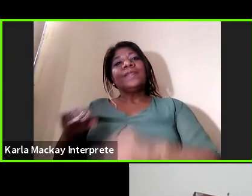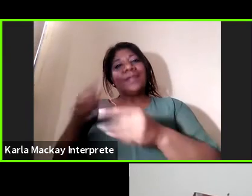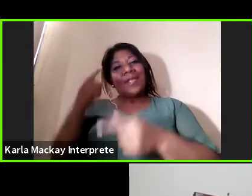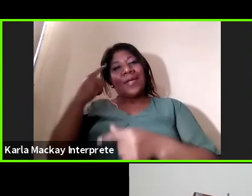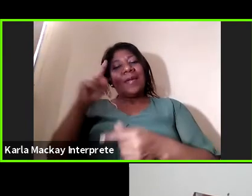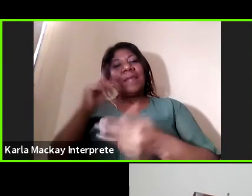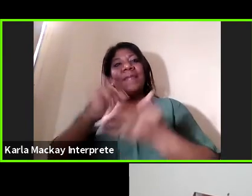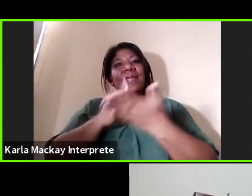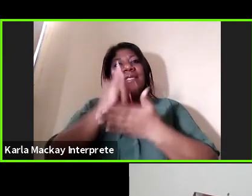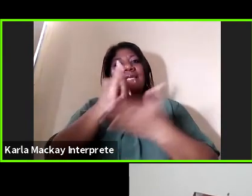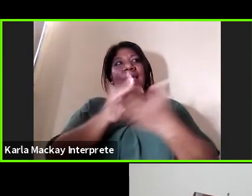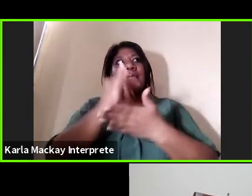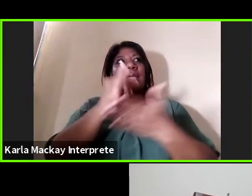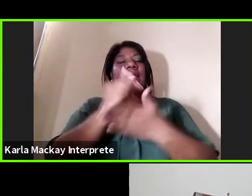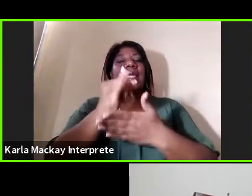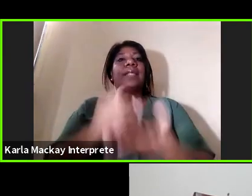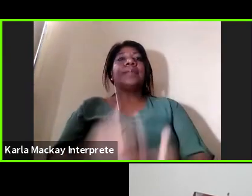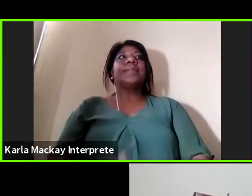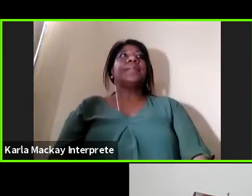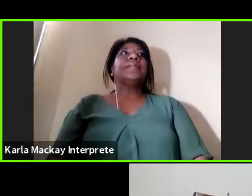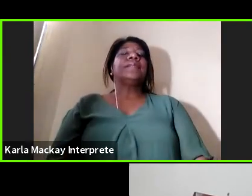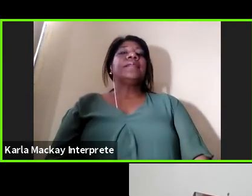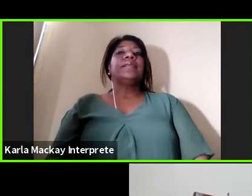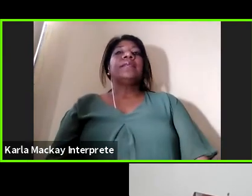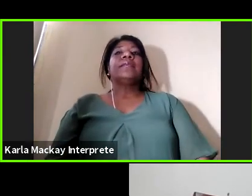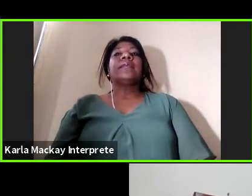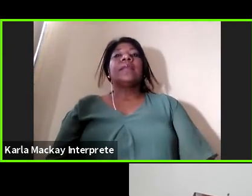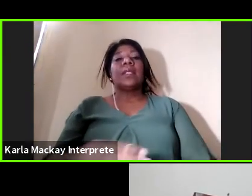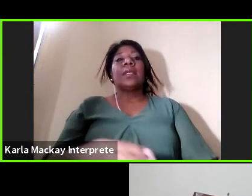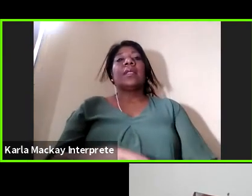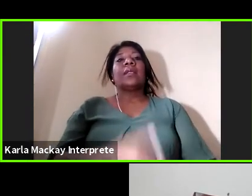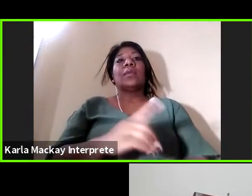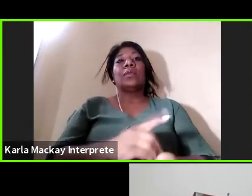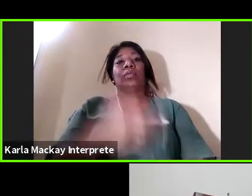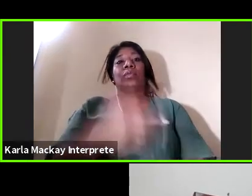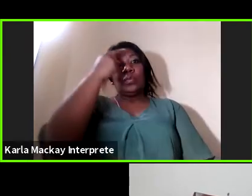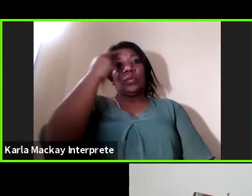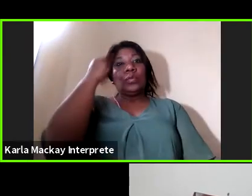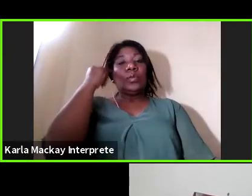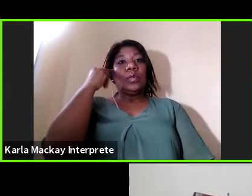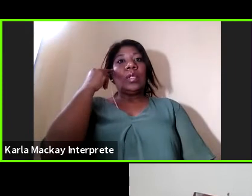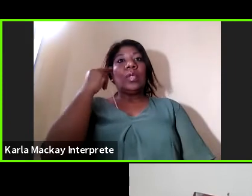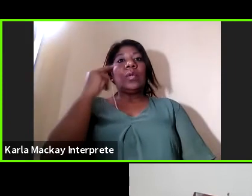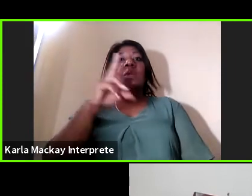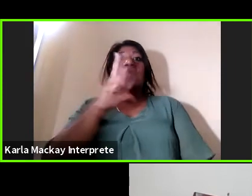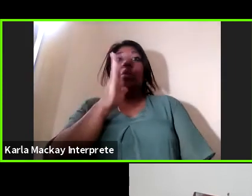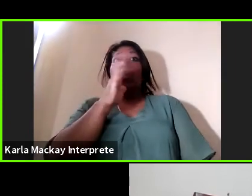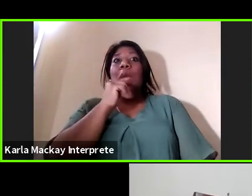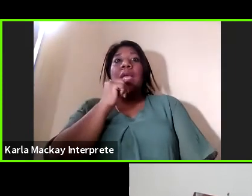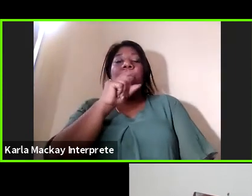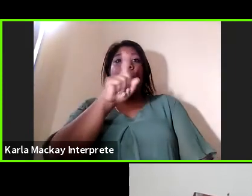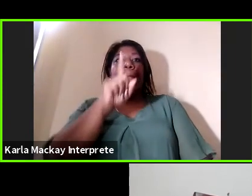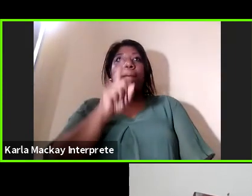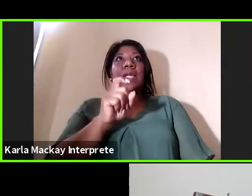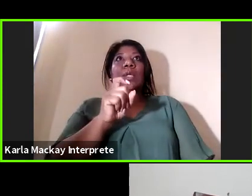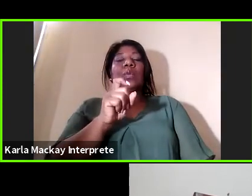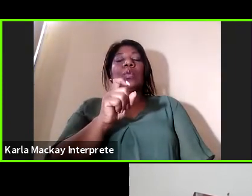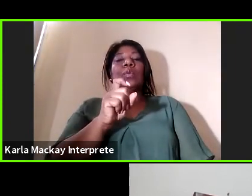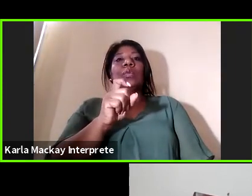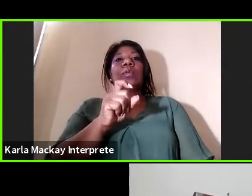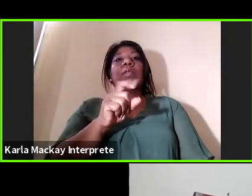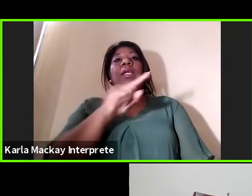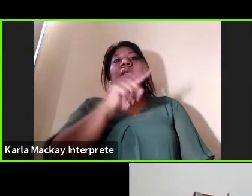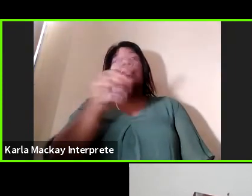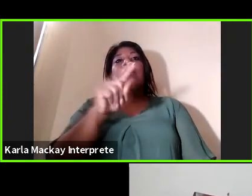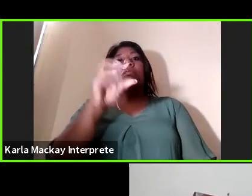científicos bueno Raúl aparentemente no tenemos más preguntas ni en el Zoom ni